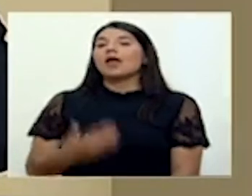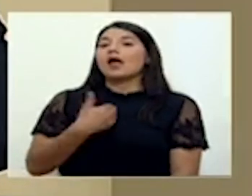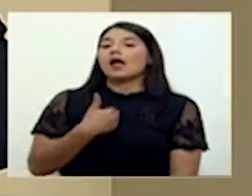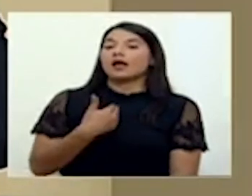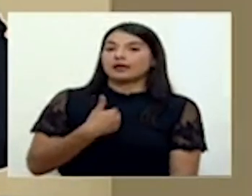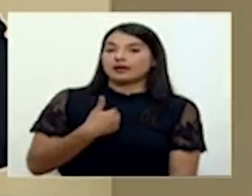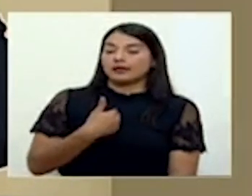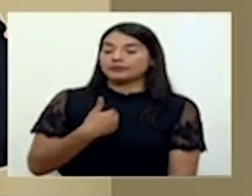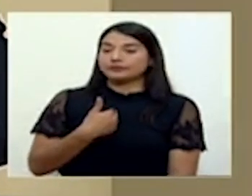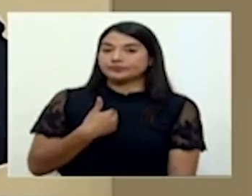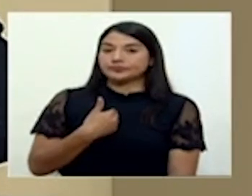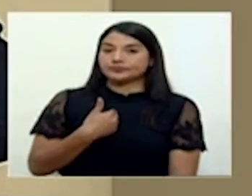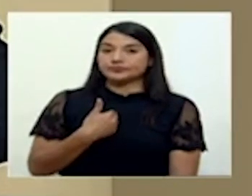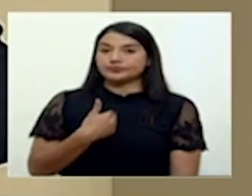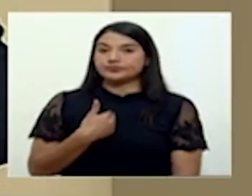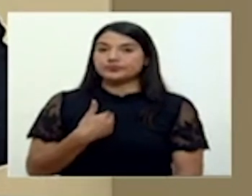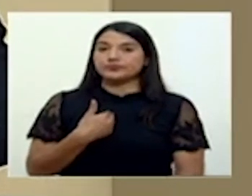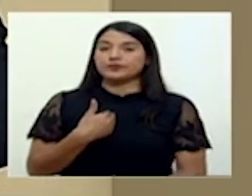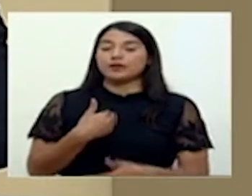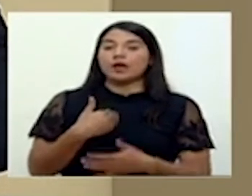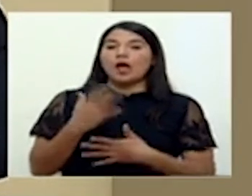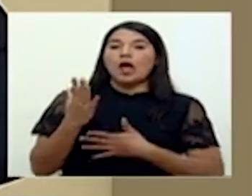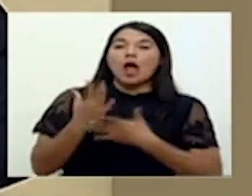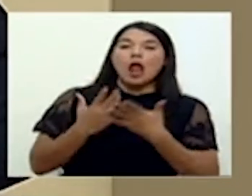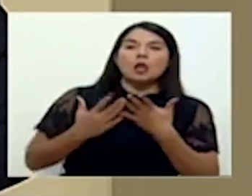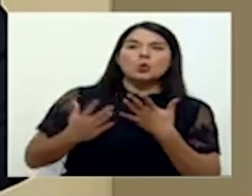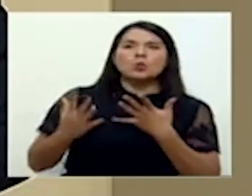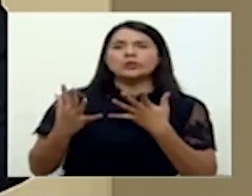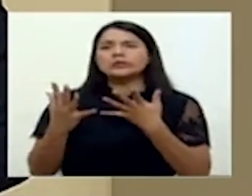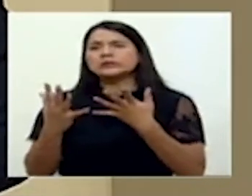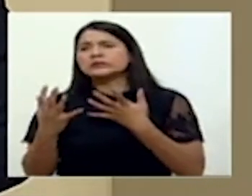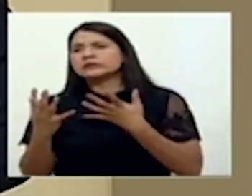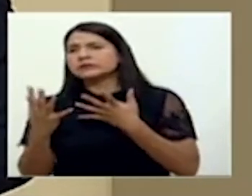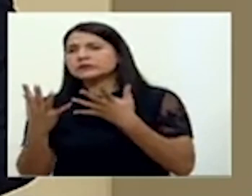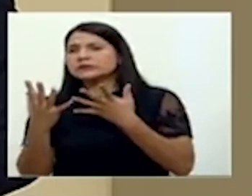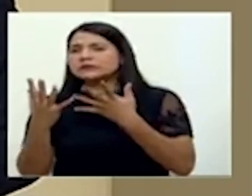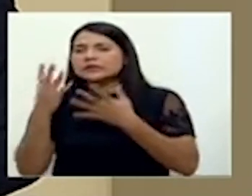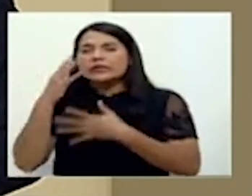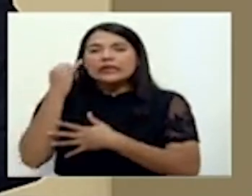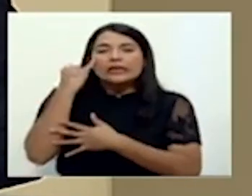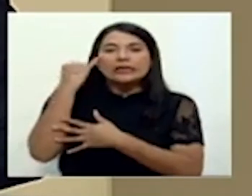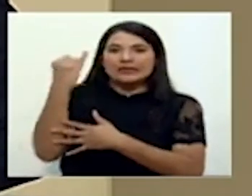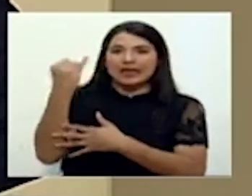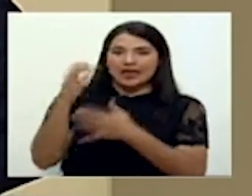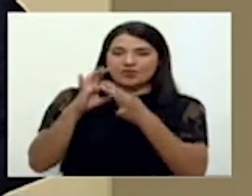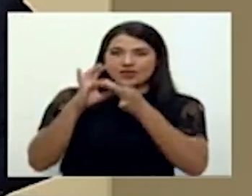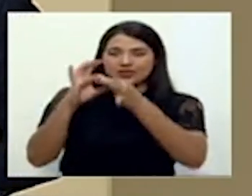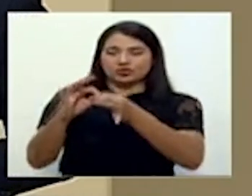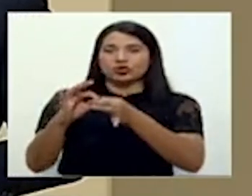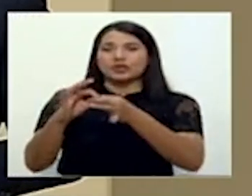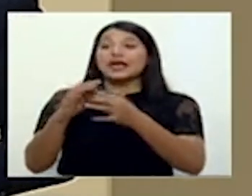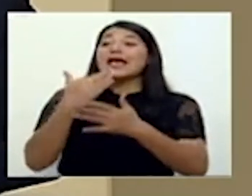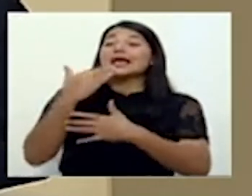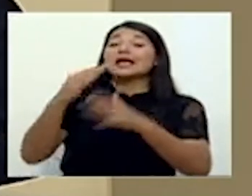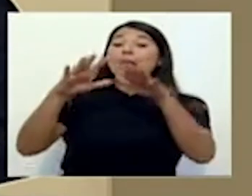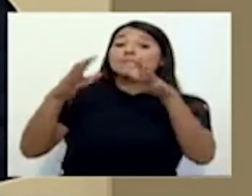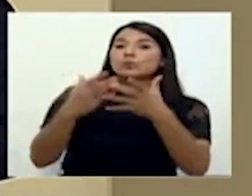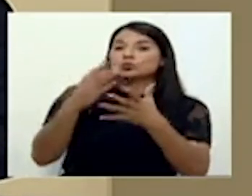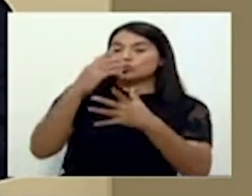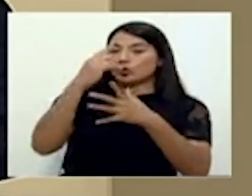Hay ciertas expectativas con el uso de las pruebas rápidas y agradezco a Mundo Escazú por haber hecho la pregunta.